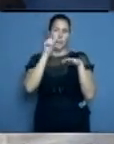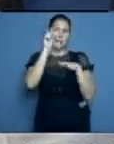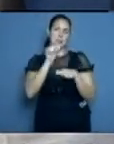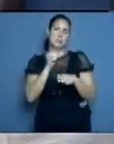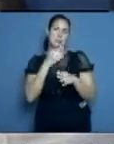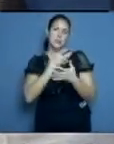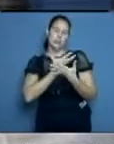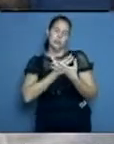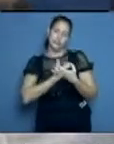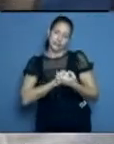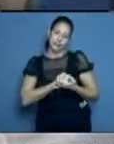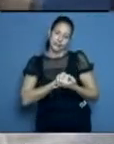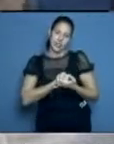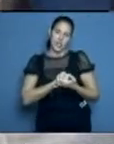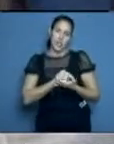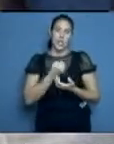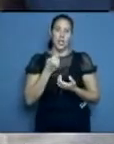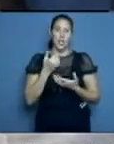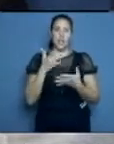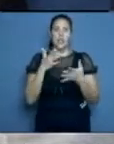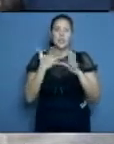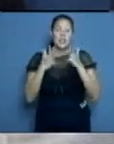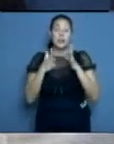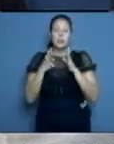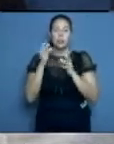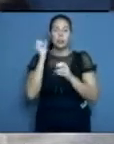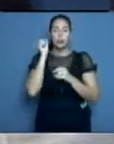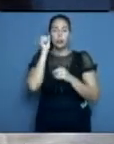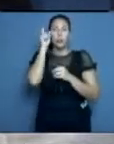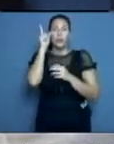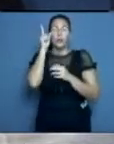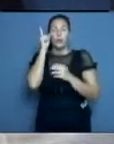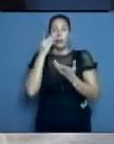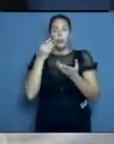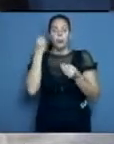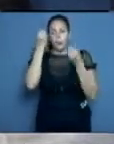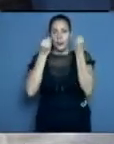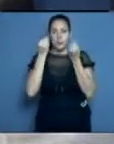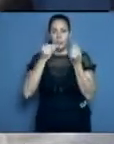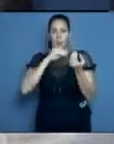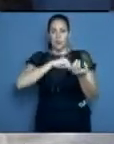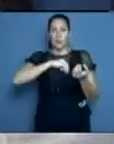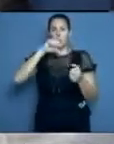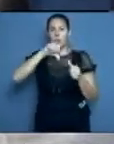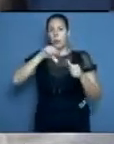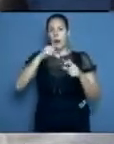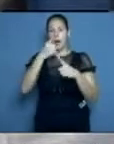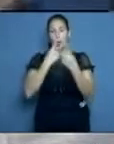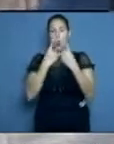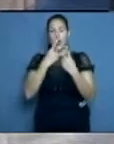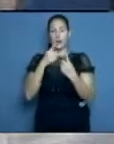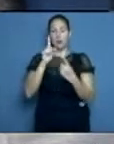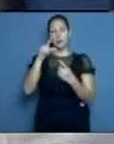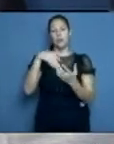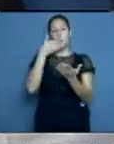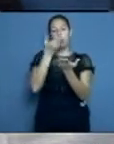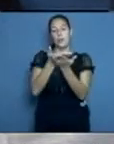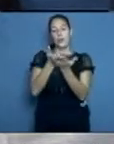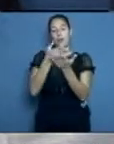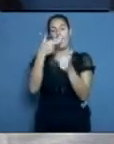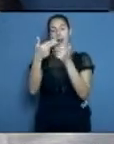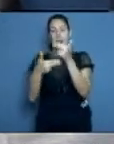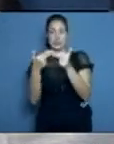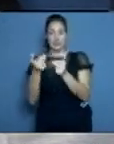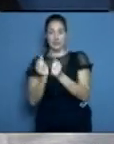pueden inventar síntomas para hacerse el test rápido. Pero este test rápido, si usted no tiene síntomas, no le sirve para nada. Le puede dar